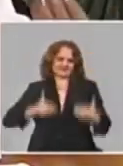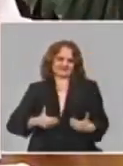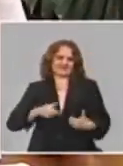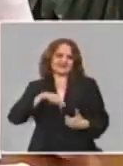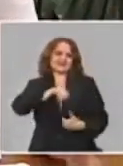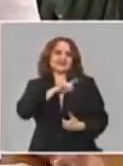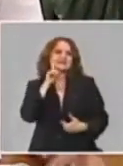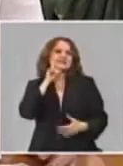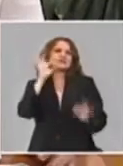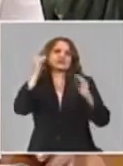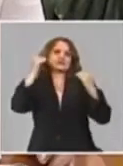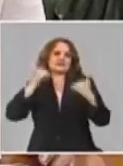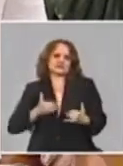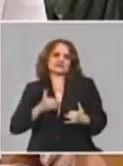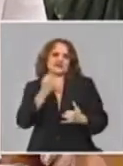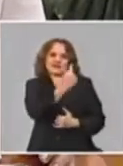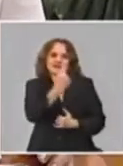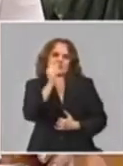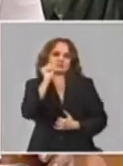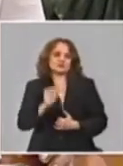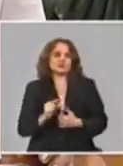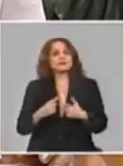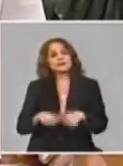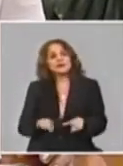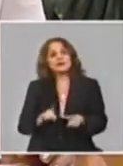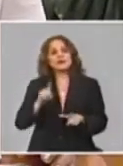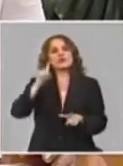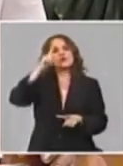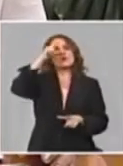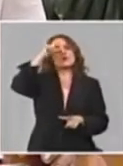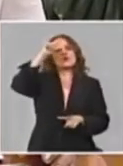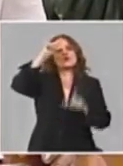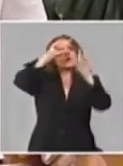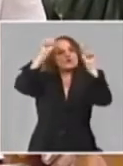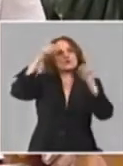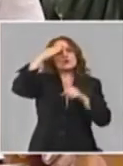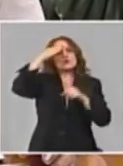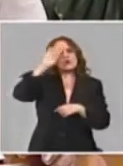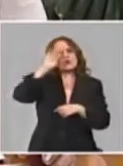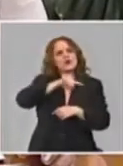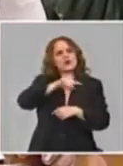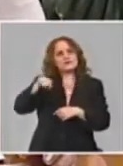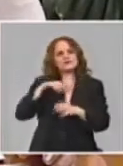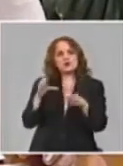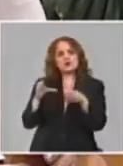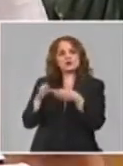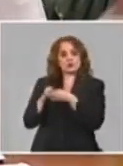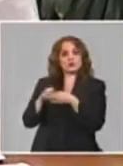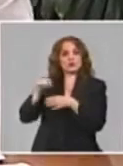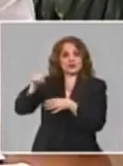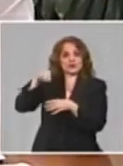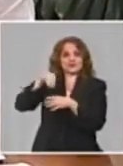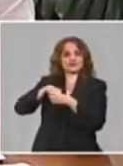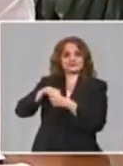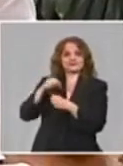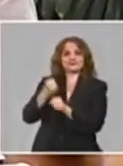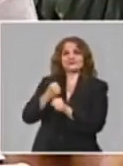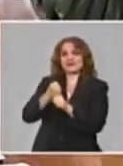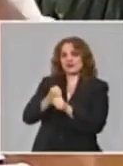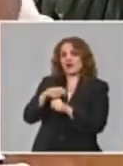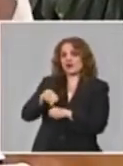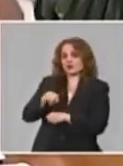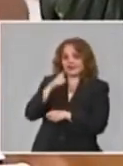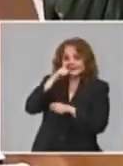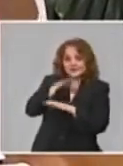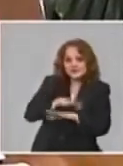pero en Cuba también ha habido el grupo del protocolo de pediatría ha sido excelente bueno con solo pediatras en general